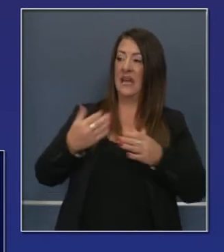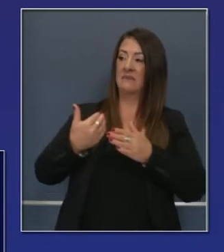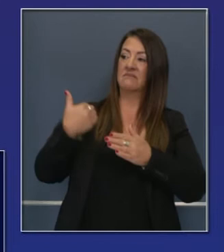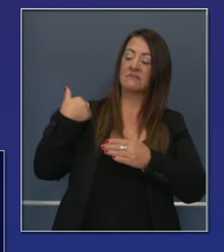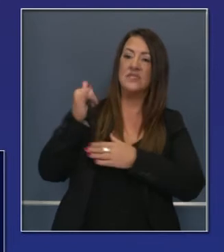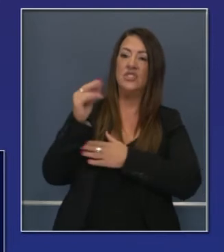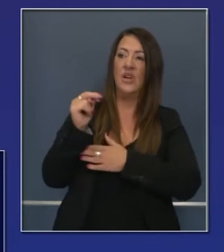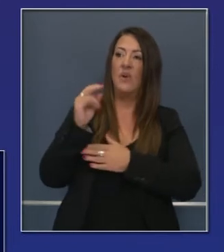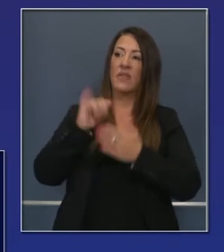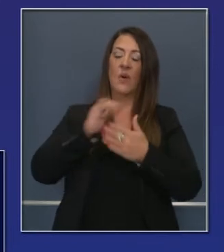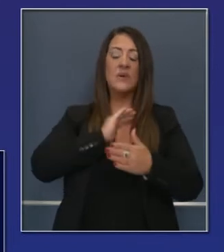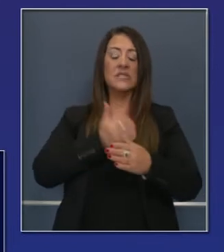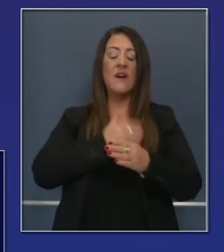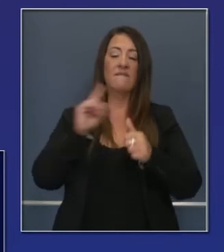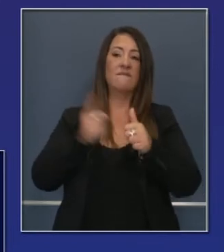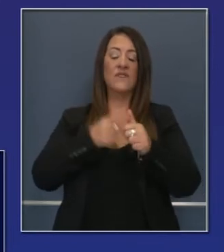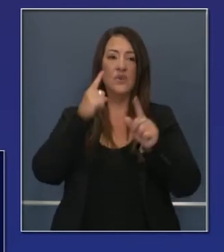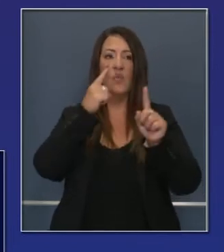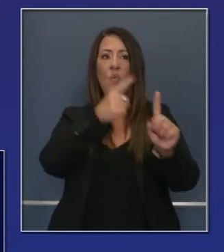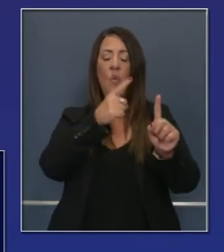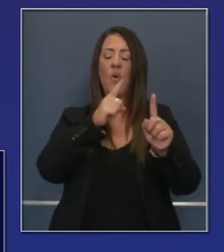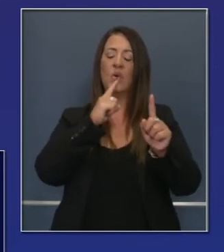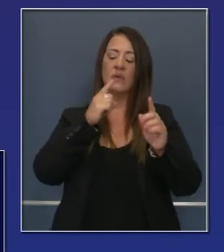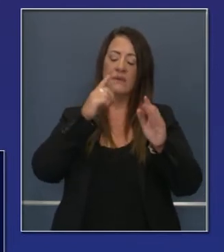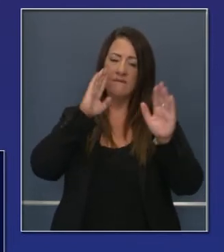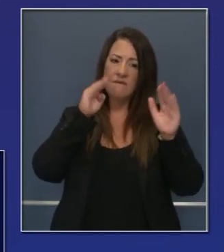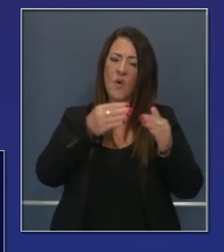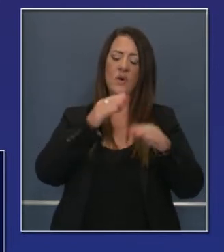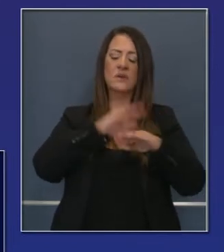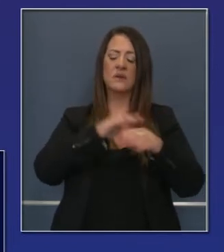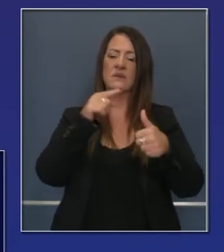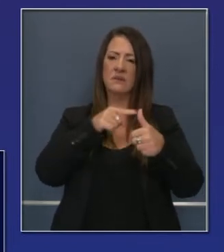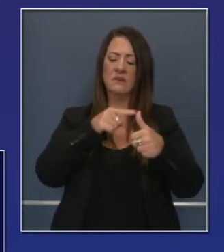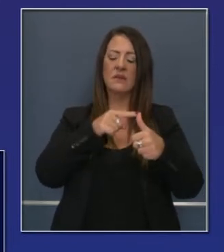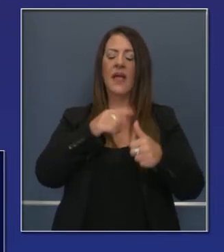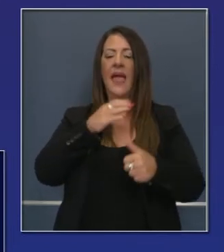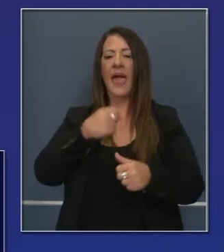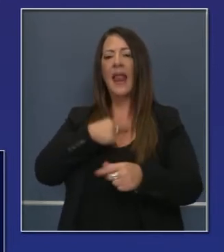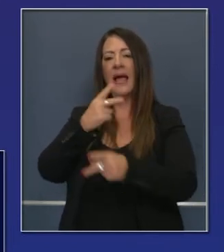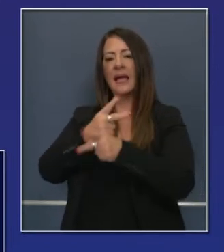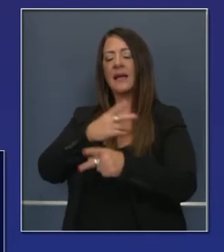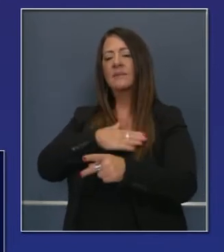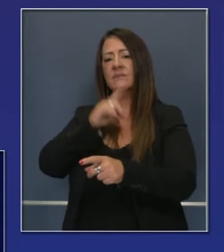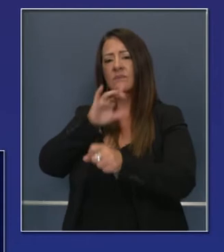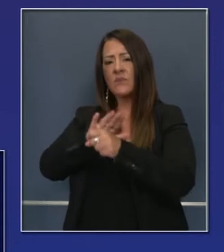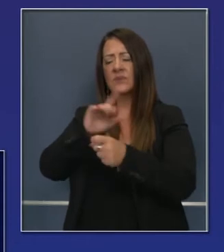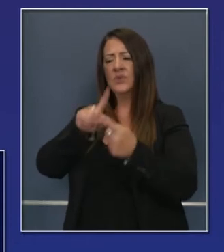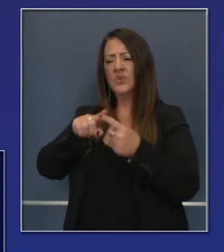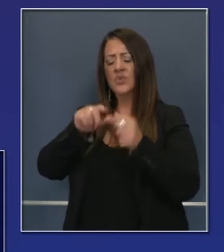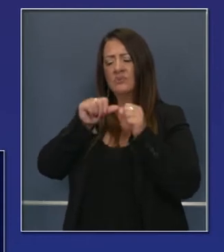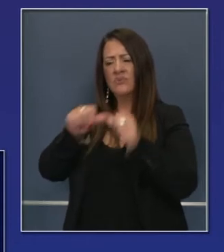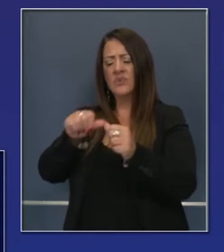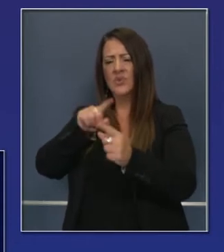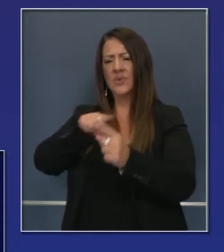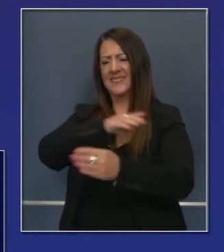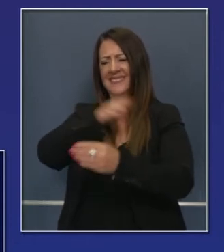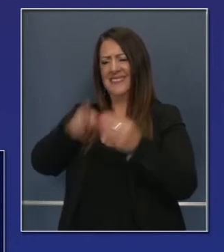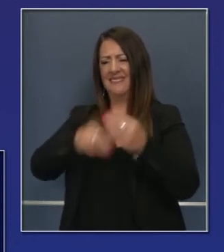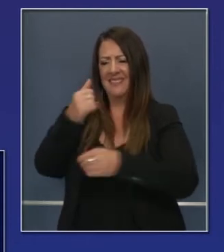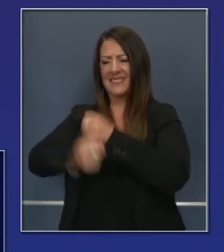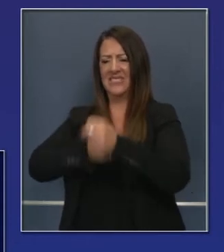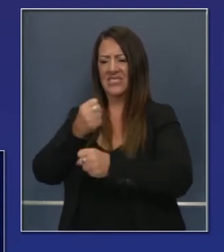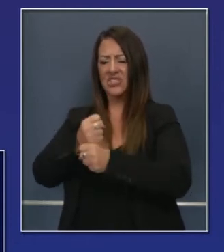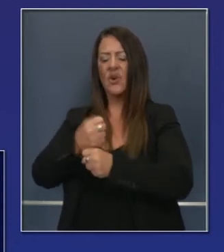nuestra prioridad y seguiremos enfocándonos en este problema hasta el final del año, y les aseguro que por muchos años hacia el